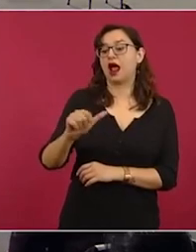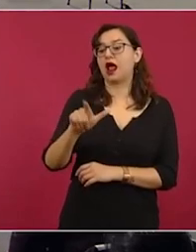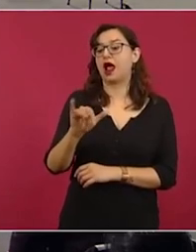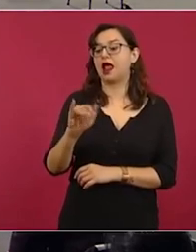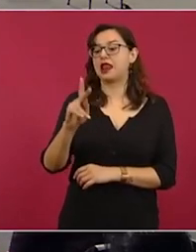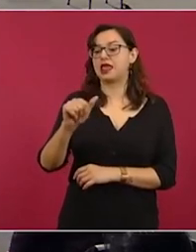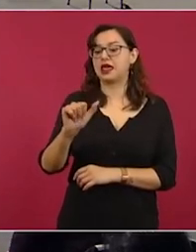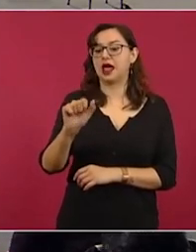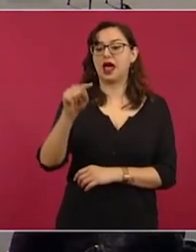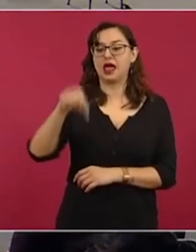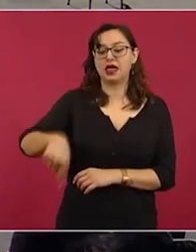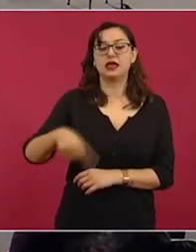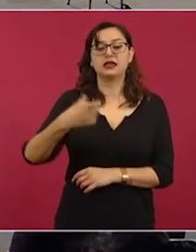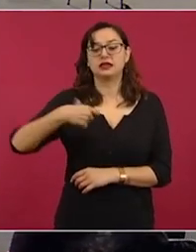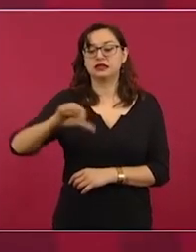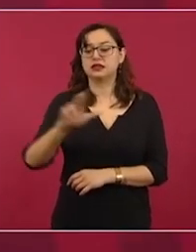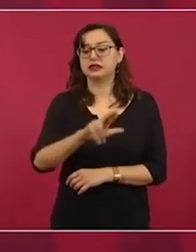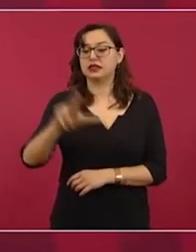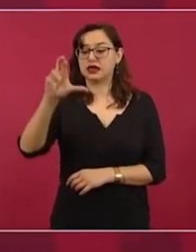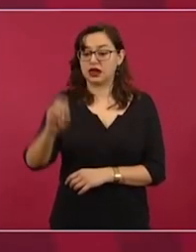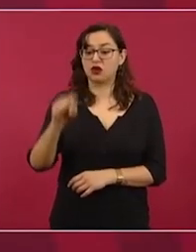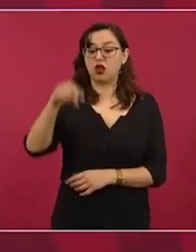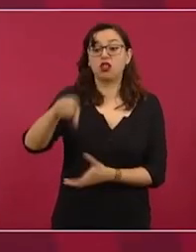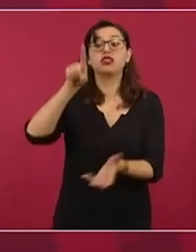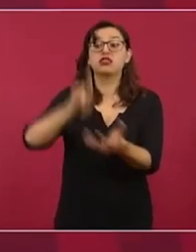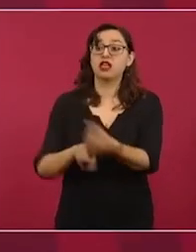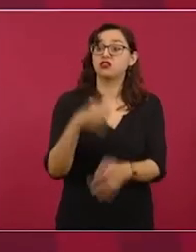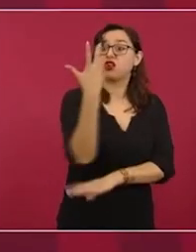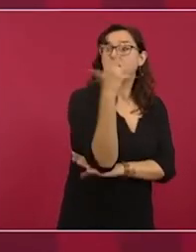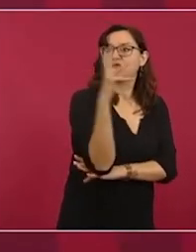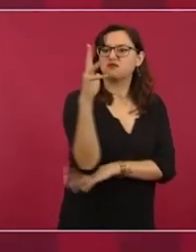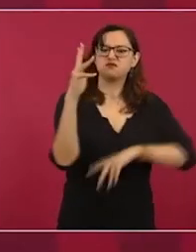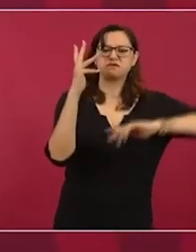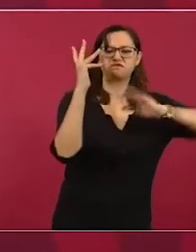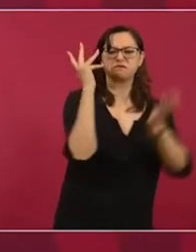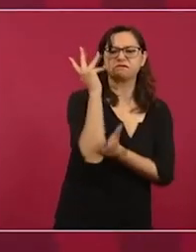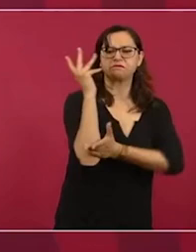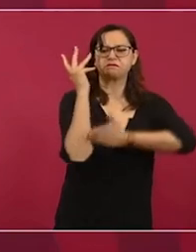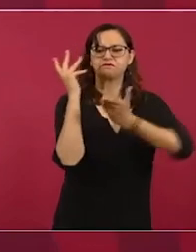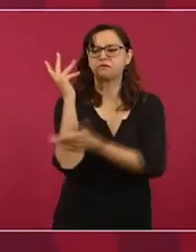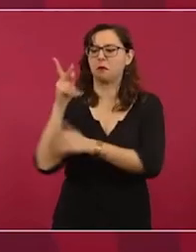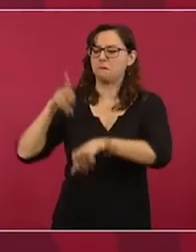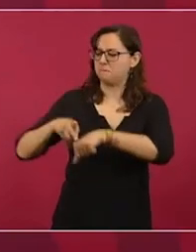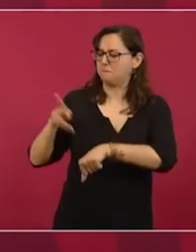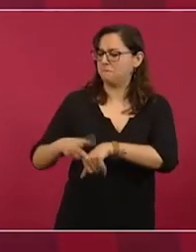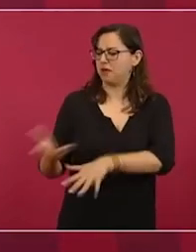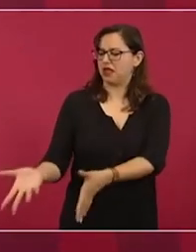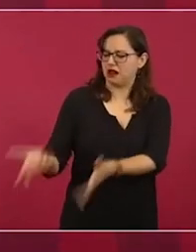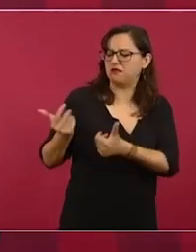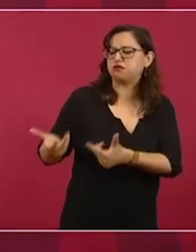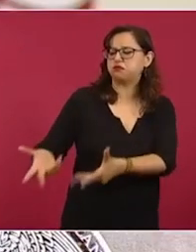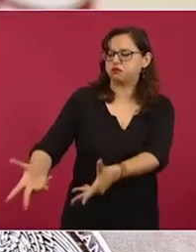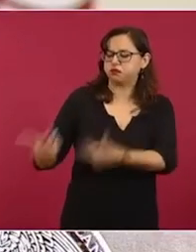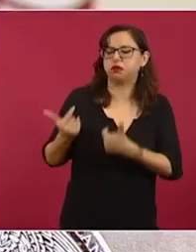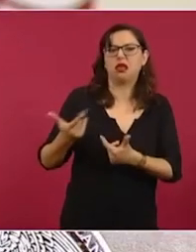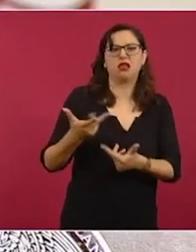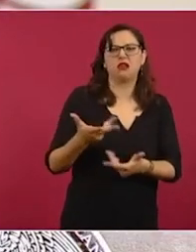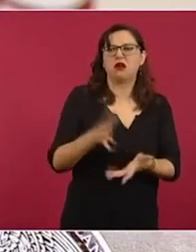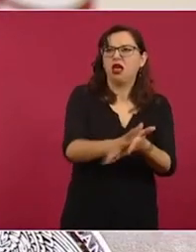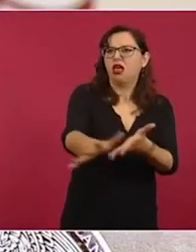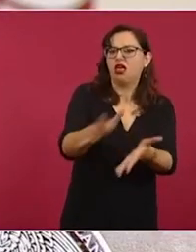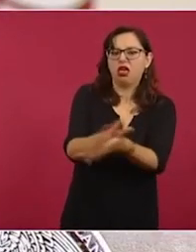Solidaridad Quintana Roo, destruye la selva y está explotando la piedra y arrasando con el medio ambiente.